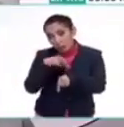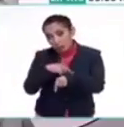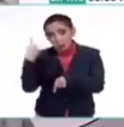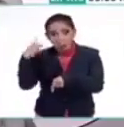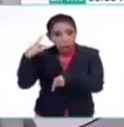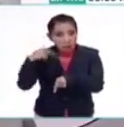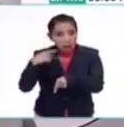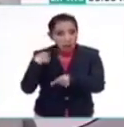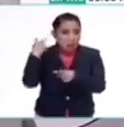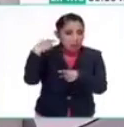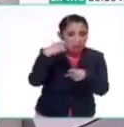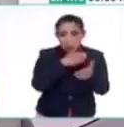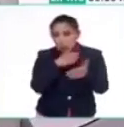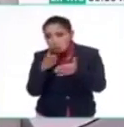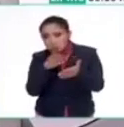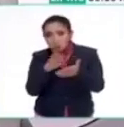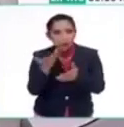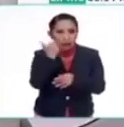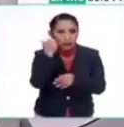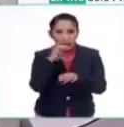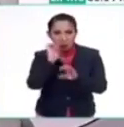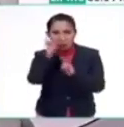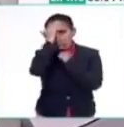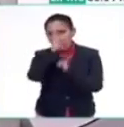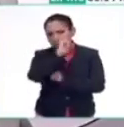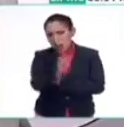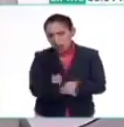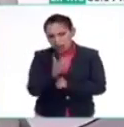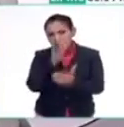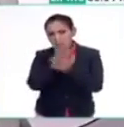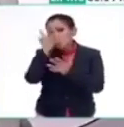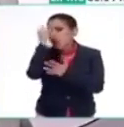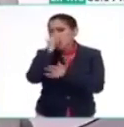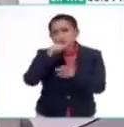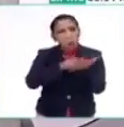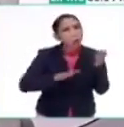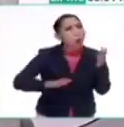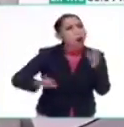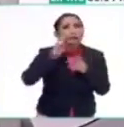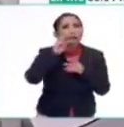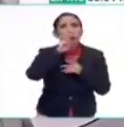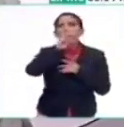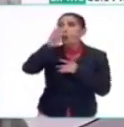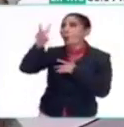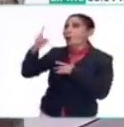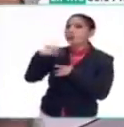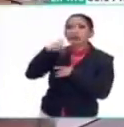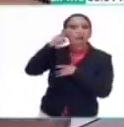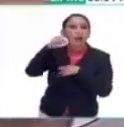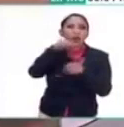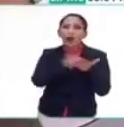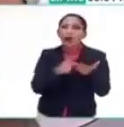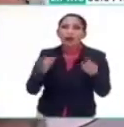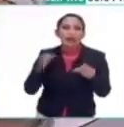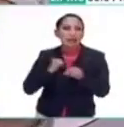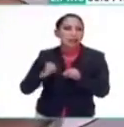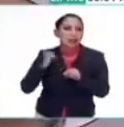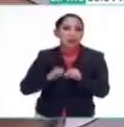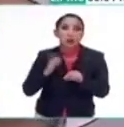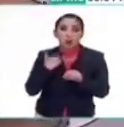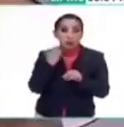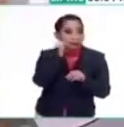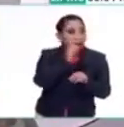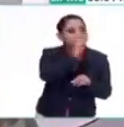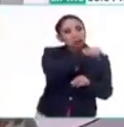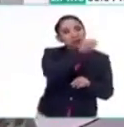Puebla, entre Puebla y Veracruz. No se van a arrepentir. Está muy bonita. El paisaje es único. Van a ver un sitio arqueológico que no es lo clásico.